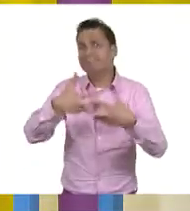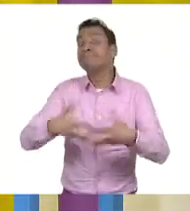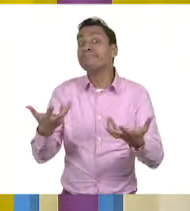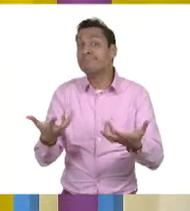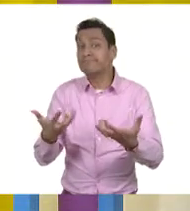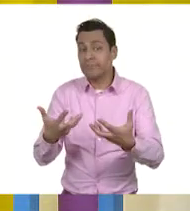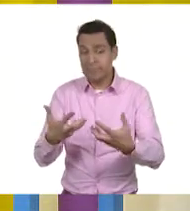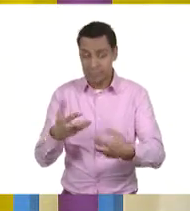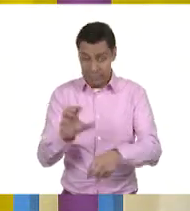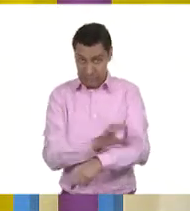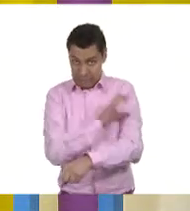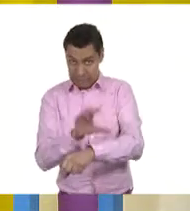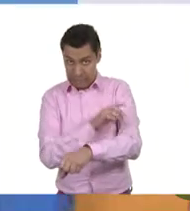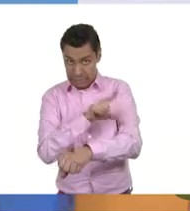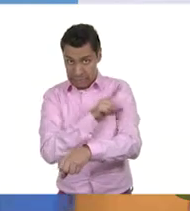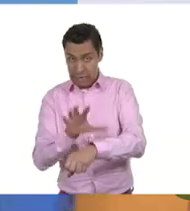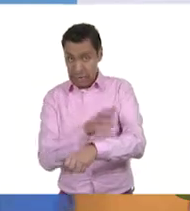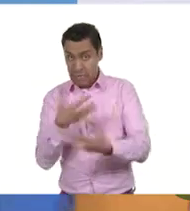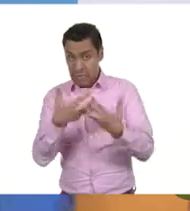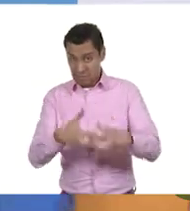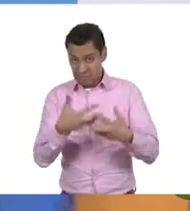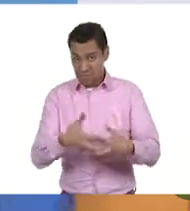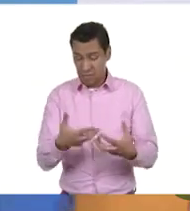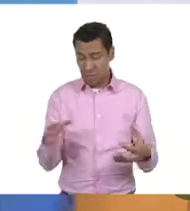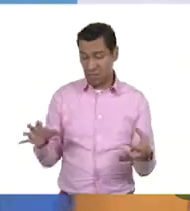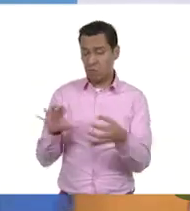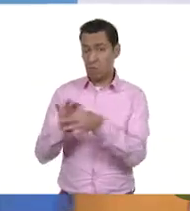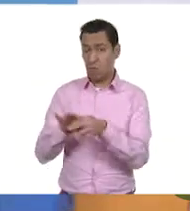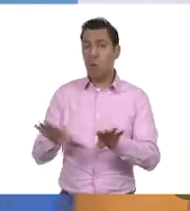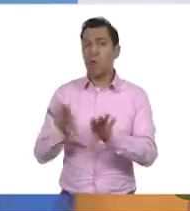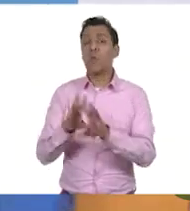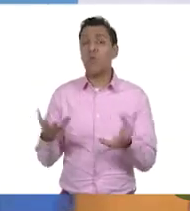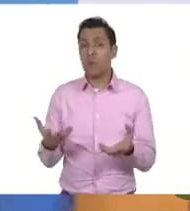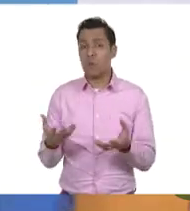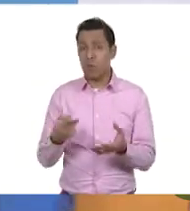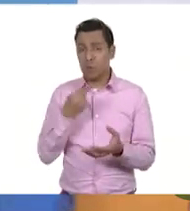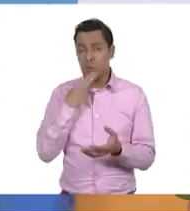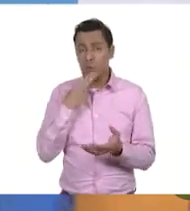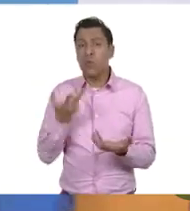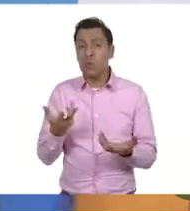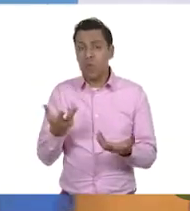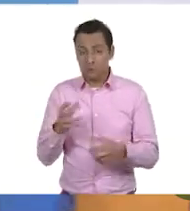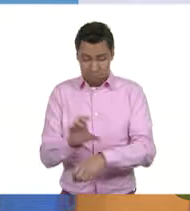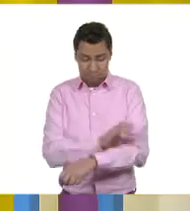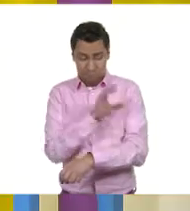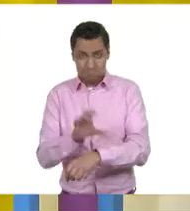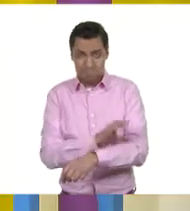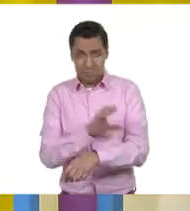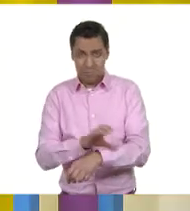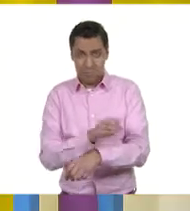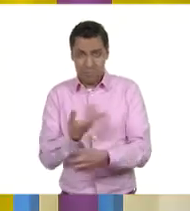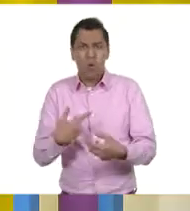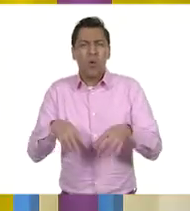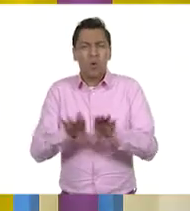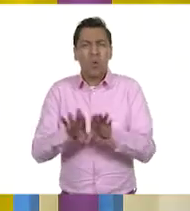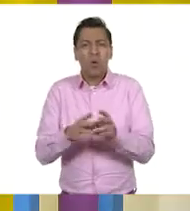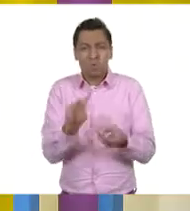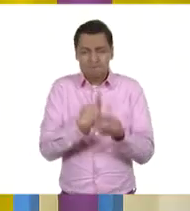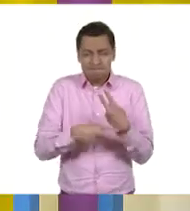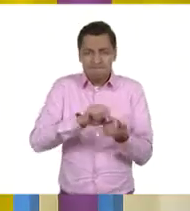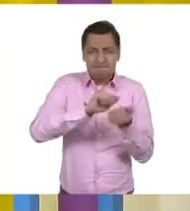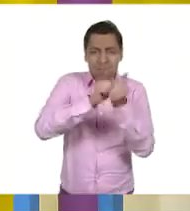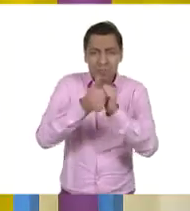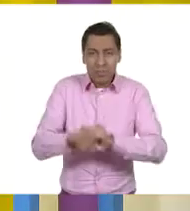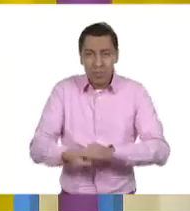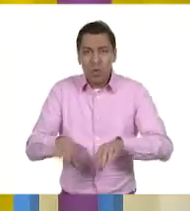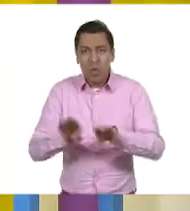recurso la energía? La energía, bueno, a ver. O sea, ya tenemos los recursos, pero para hacerlos, ¿de dónde